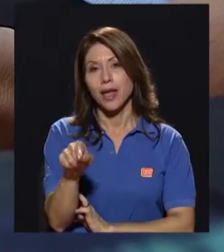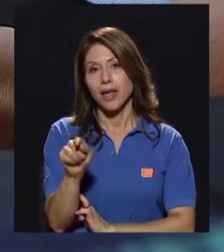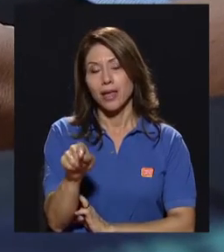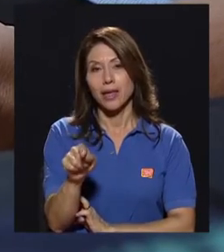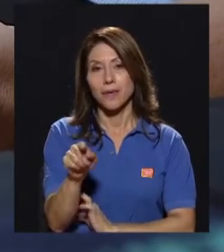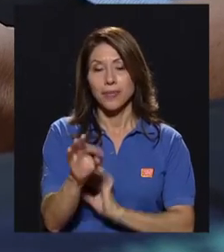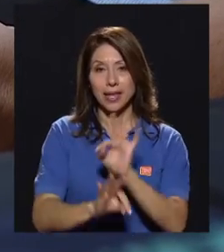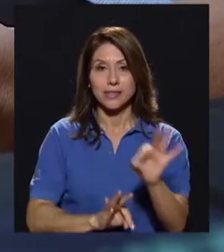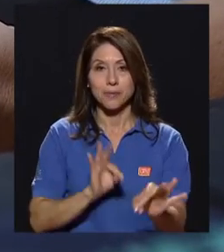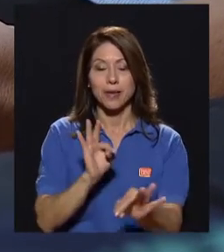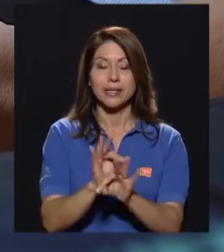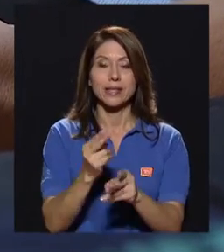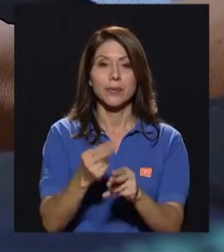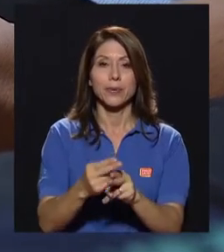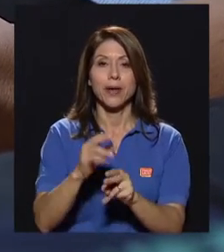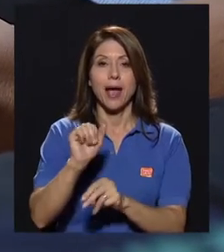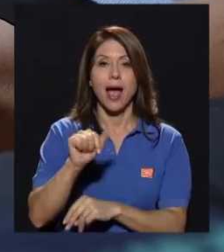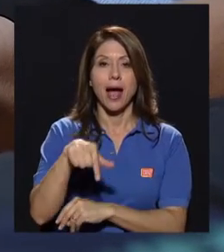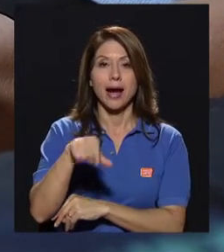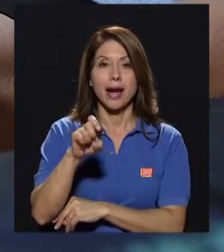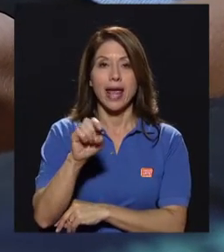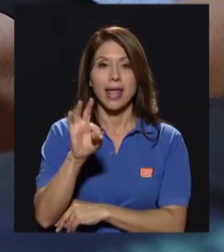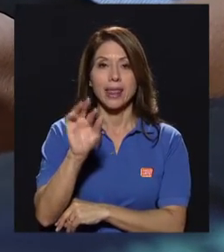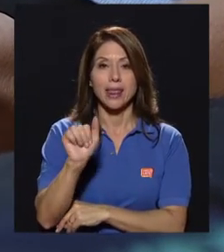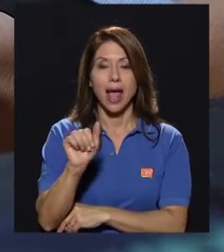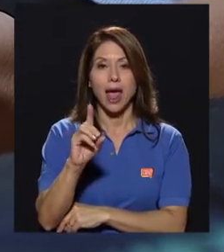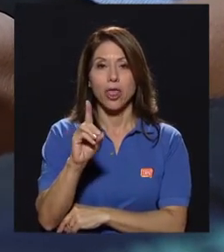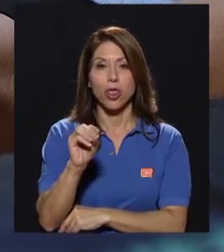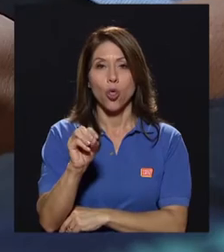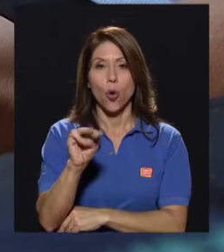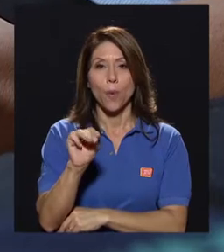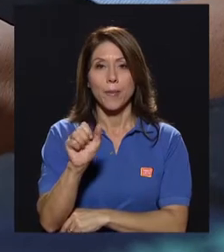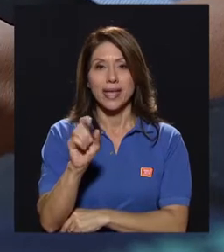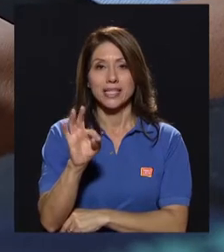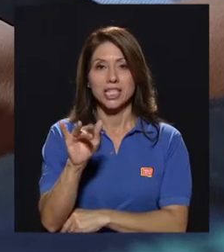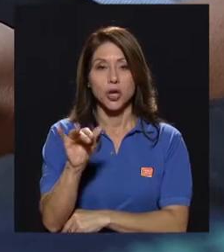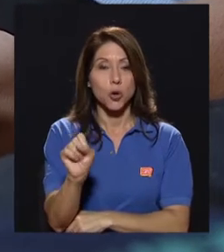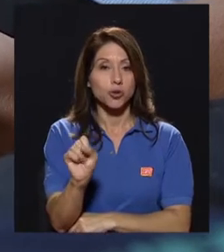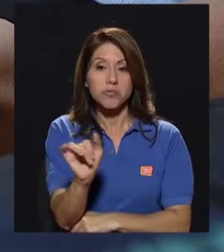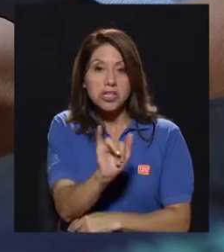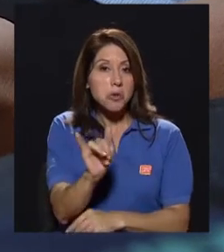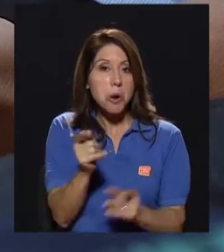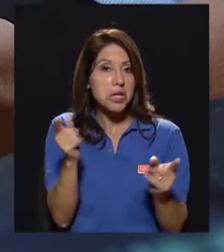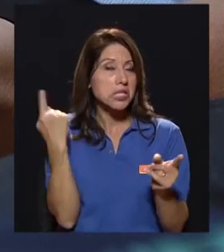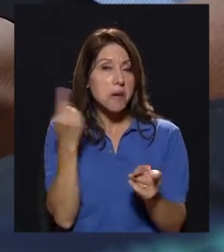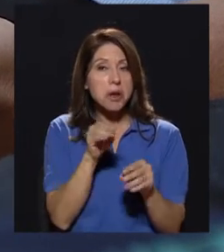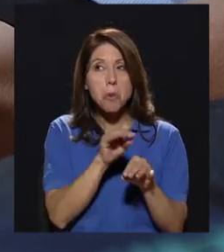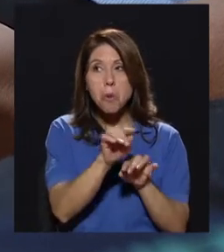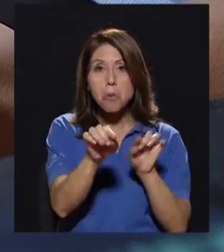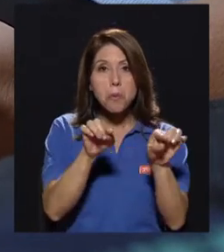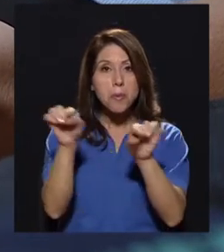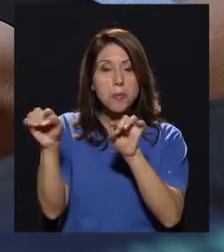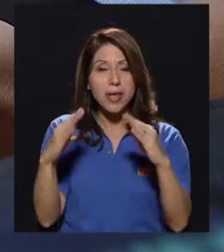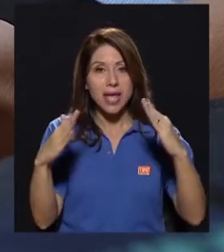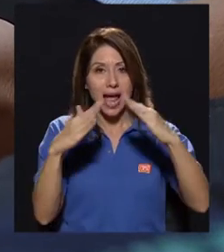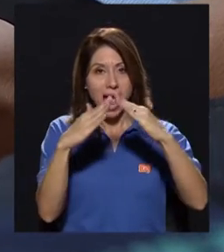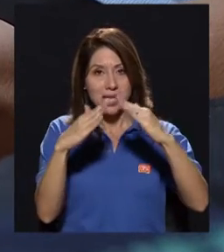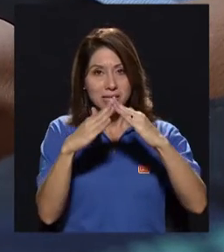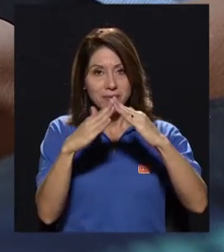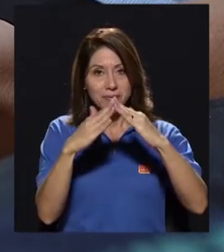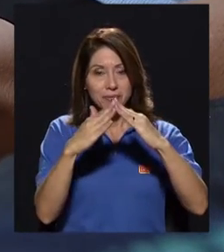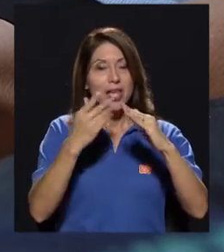aqueta domésticos, es el grillo casero. Y nosotros los tenemos en una